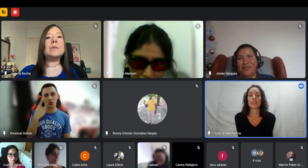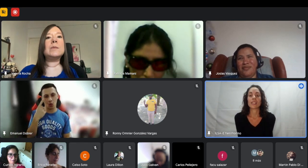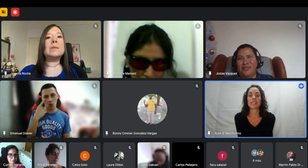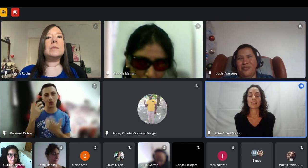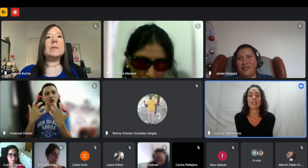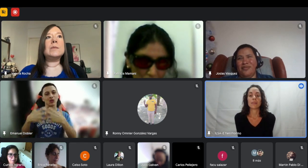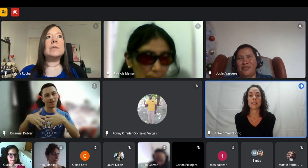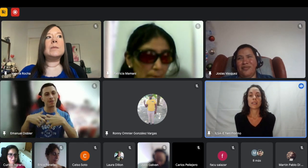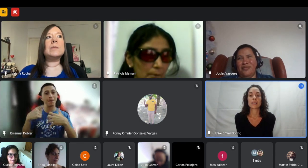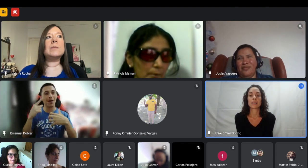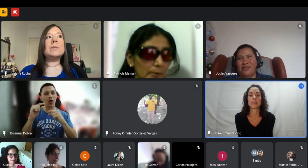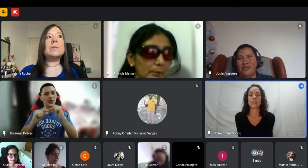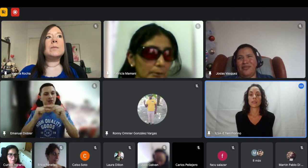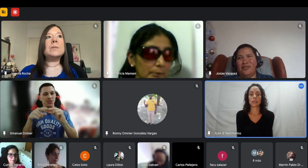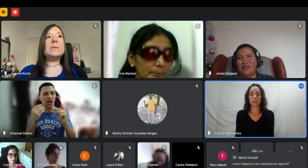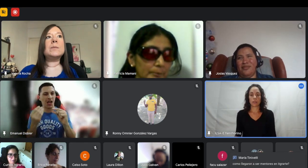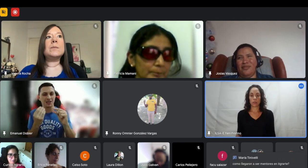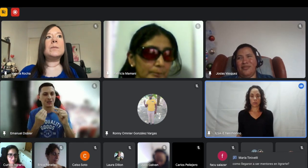desarrollador de sistema